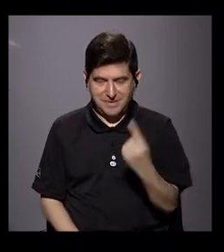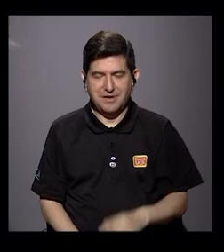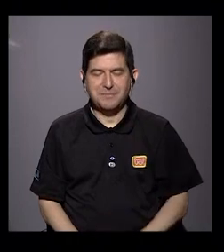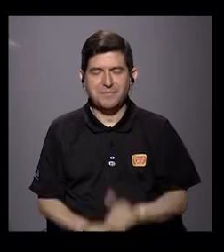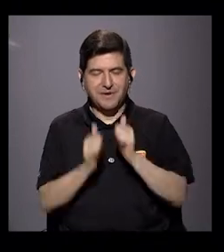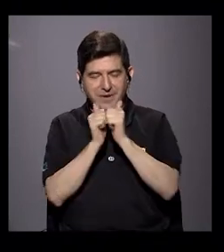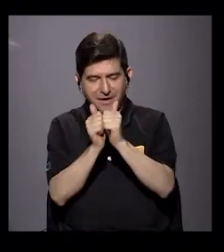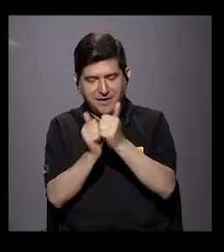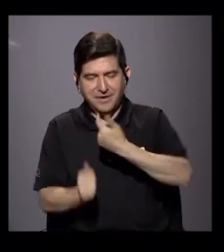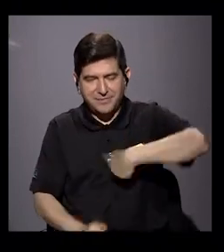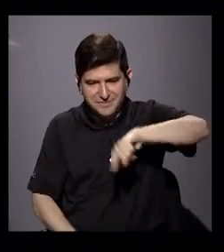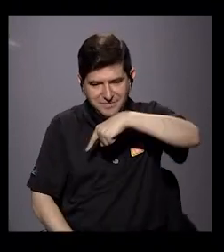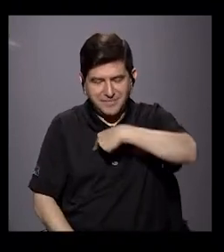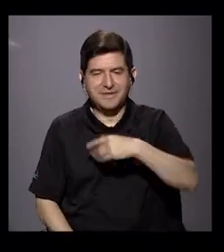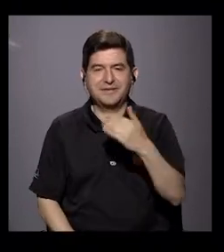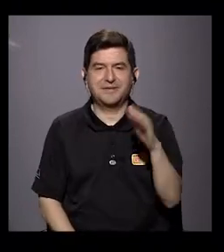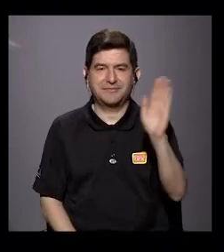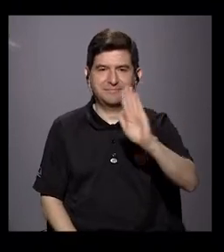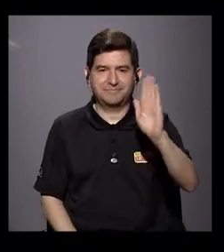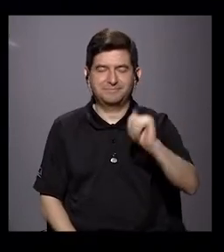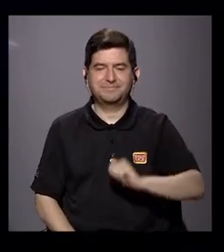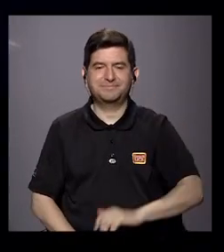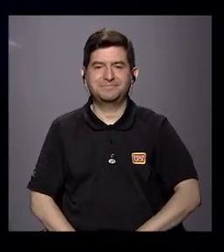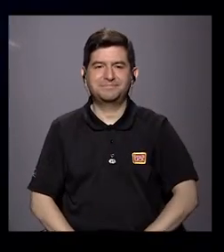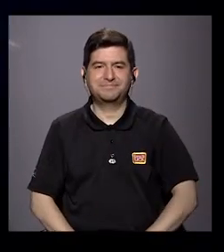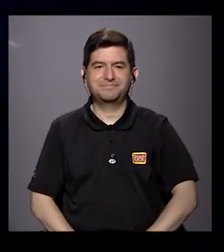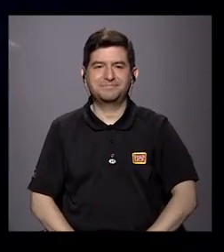siempre, siempre el acompañarnos. Hasta luego.